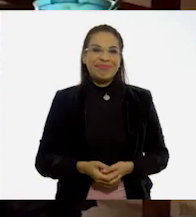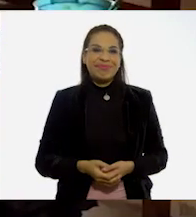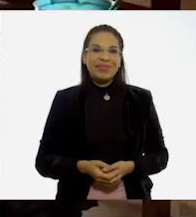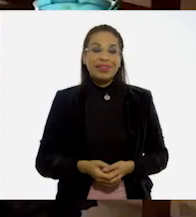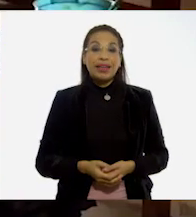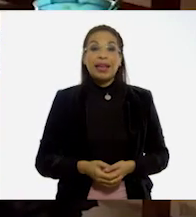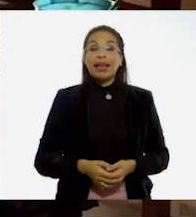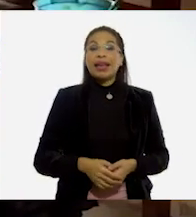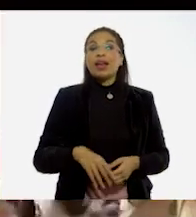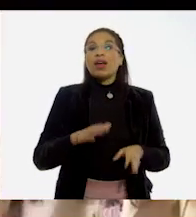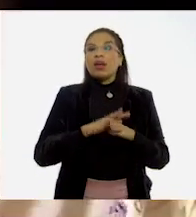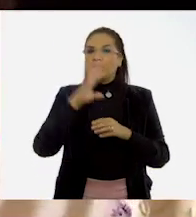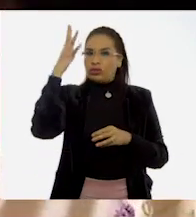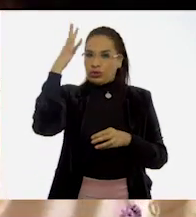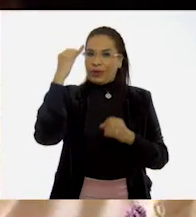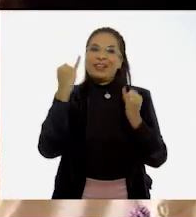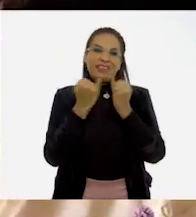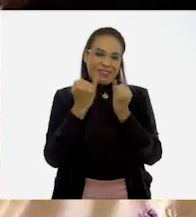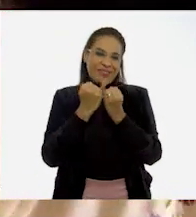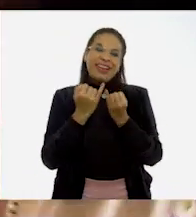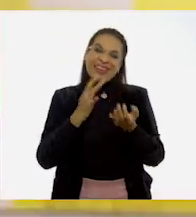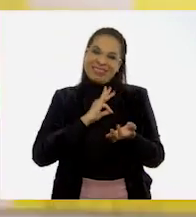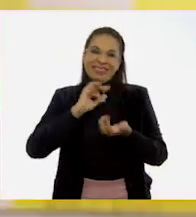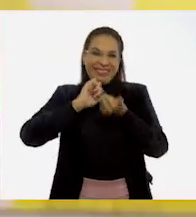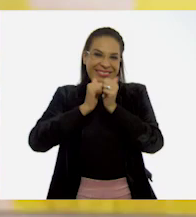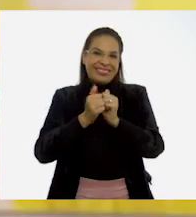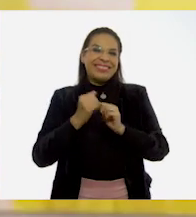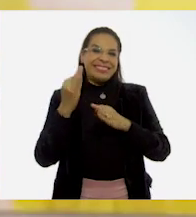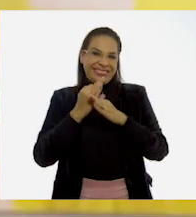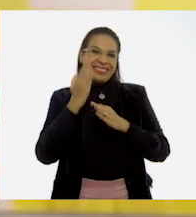El sol de la costa también cuenta.